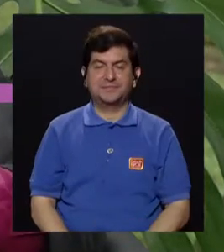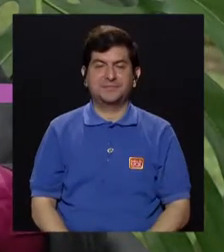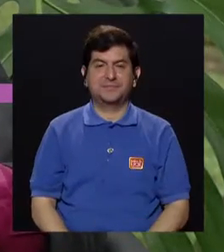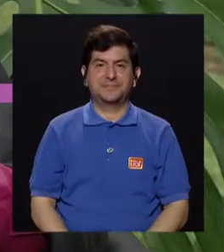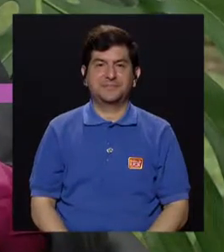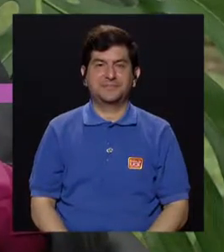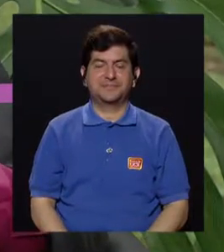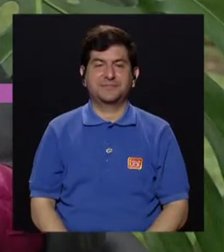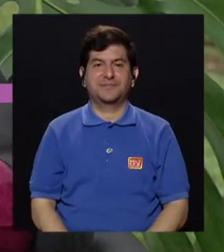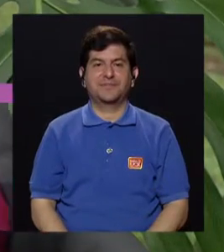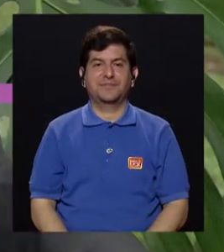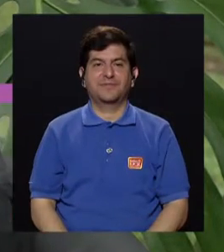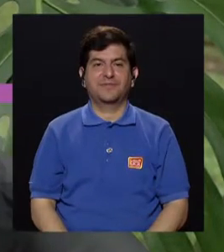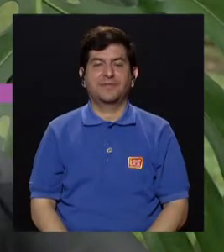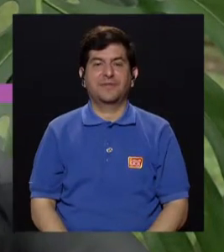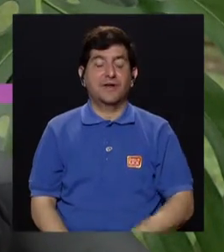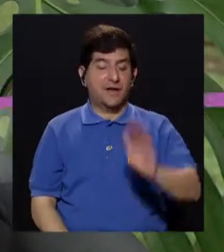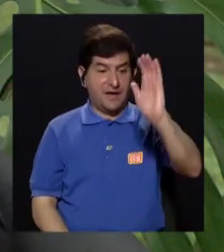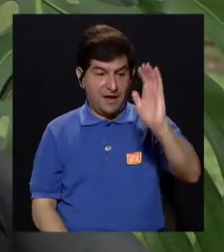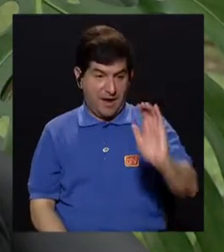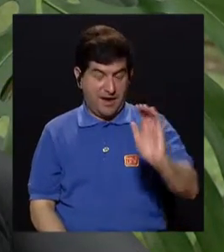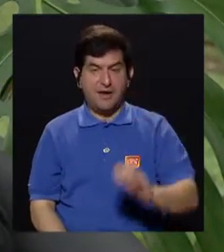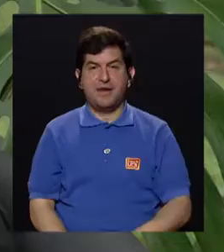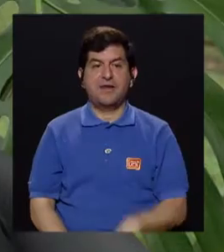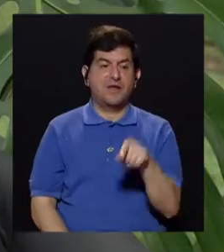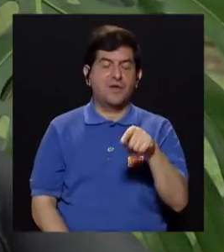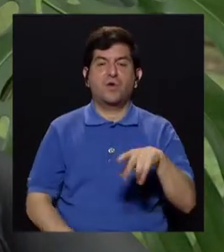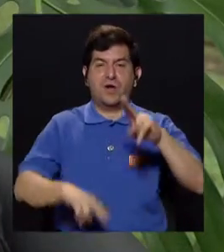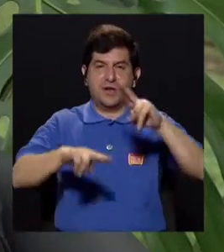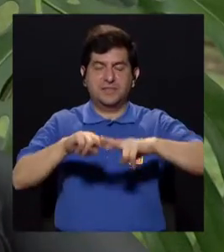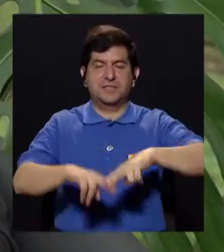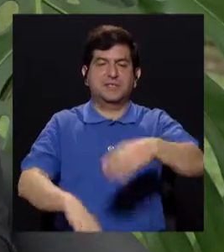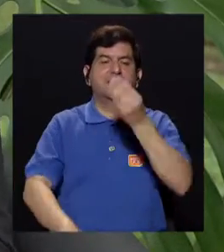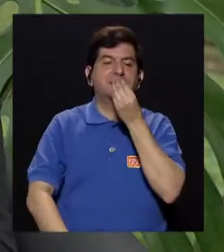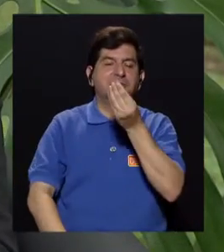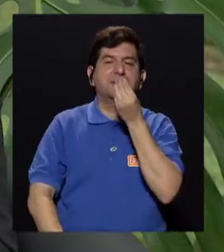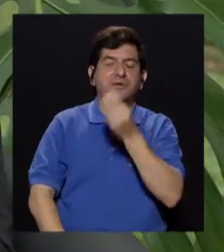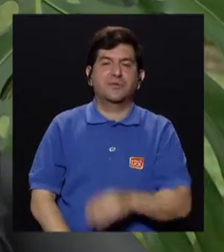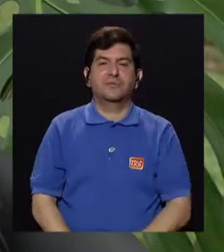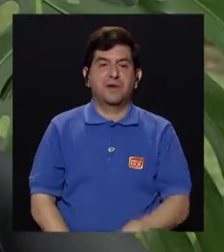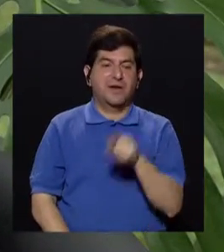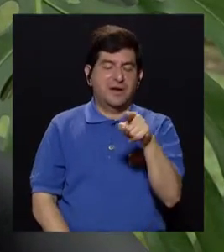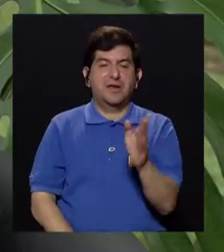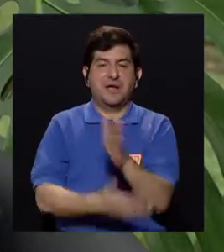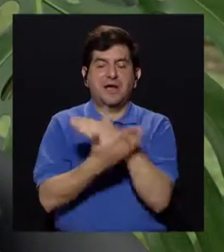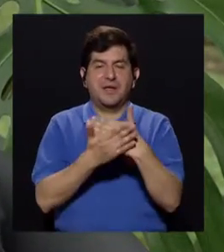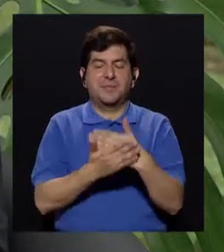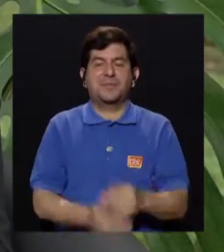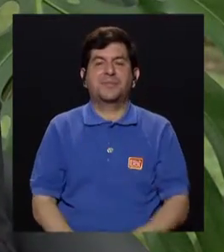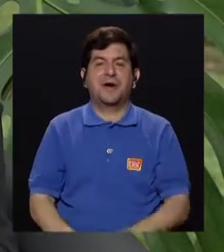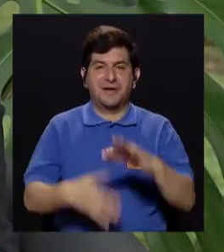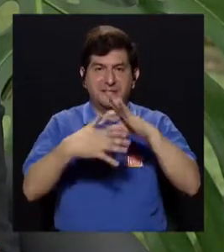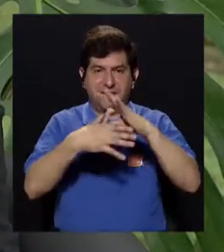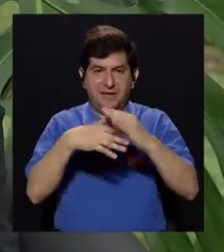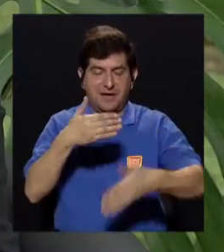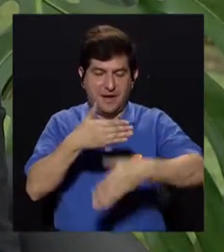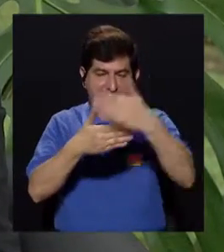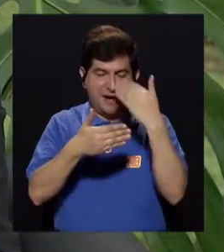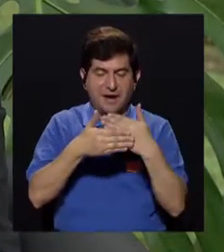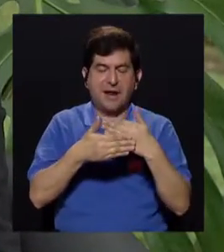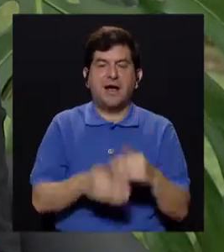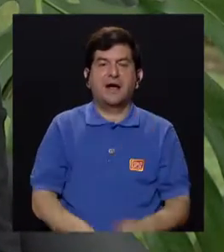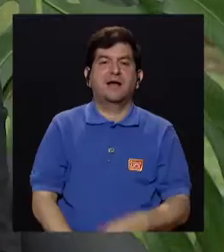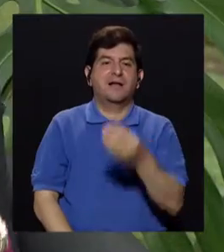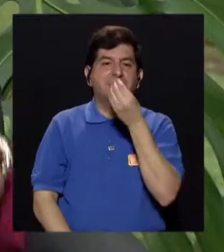principio. Entonces, que el niño cuando se va a sentar a almorzar, y ahí está su pedacito de carne, que antes se coma su